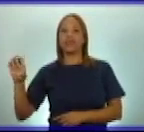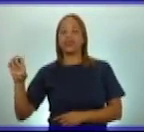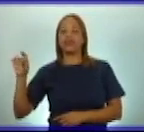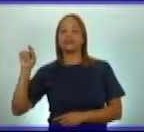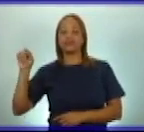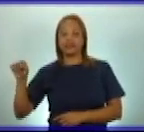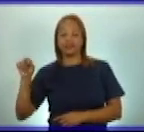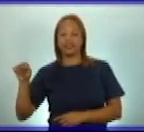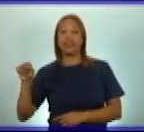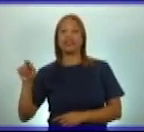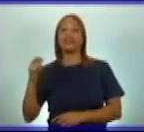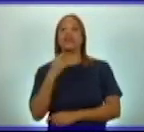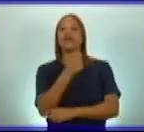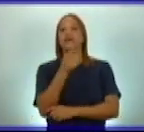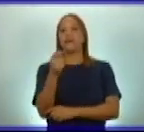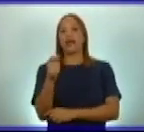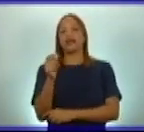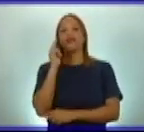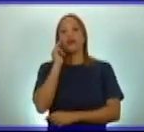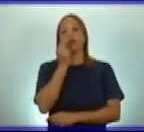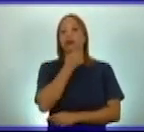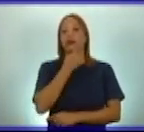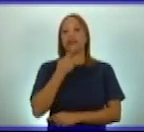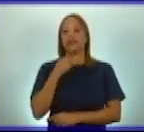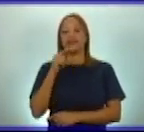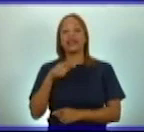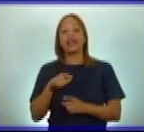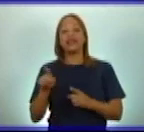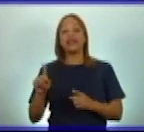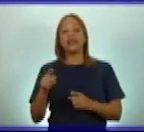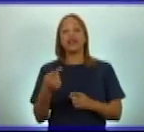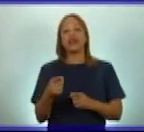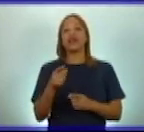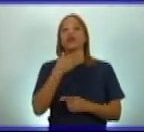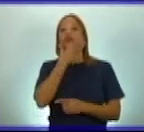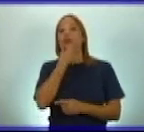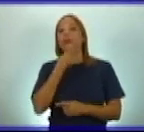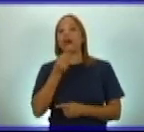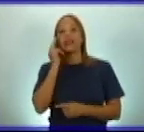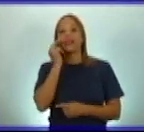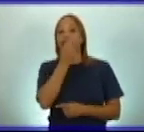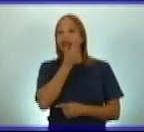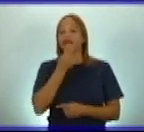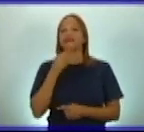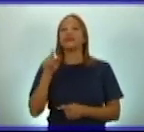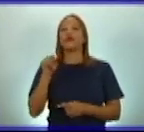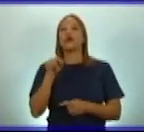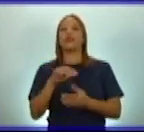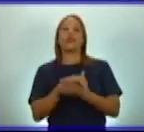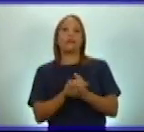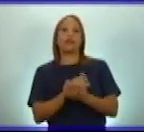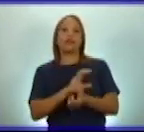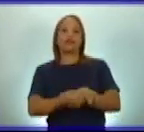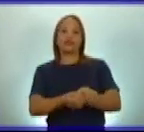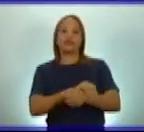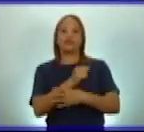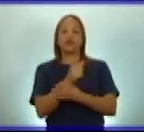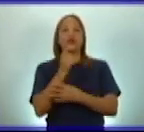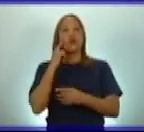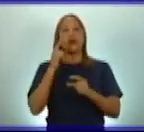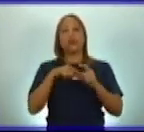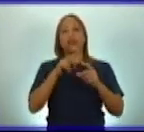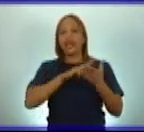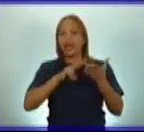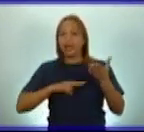Martí en presidio. Cuando lean estos contenidos detenidamente,